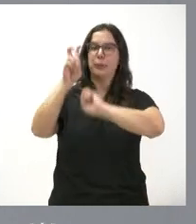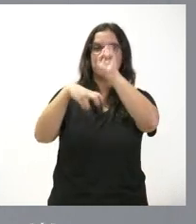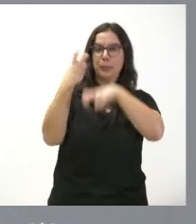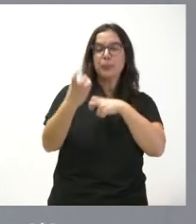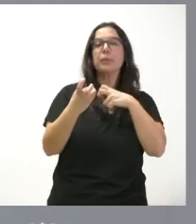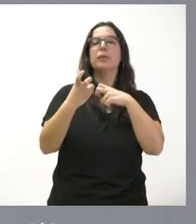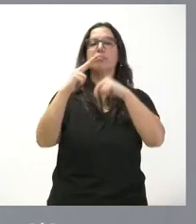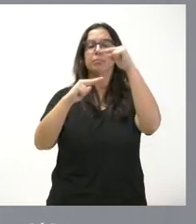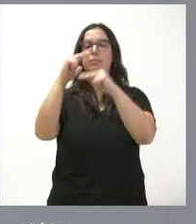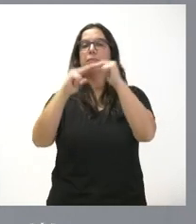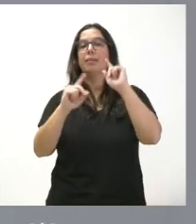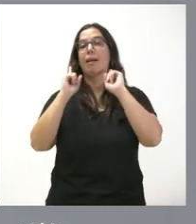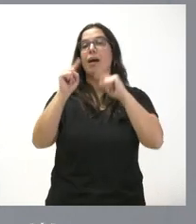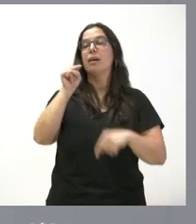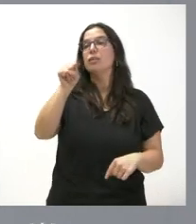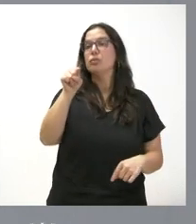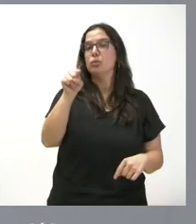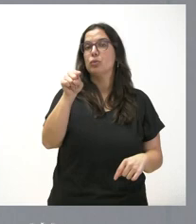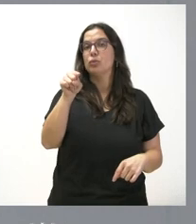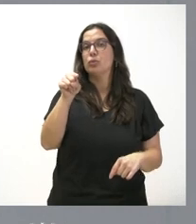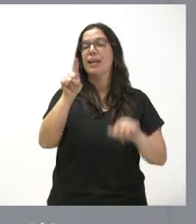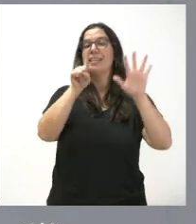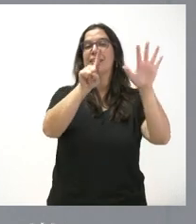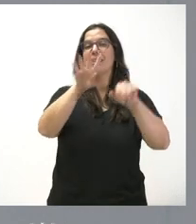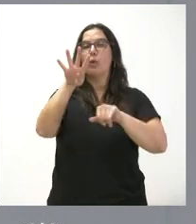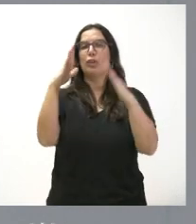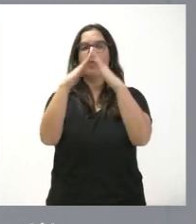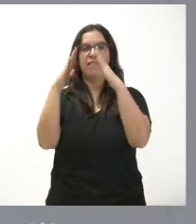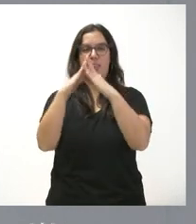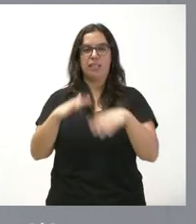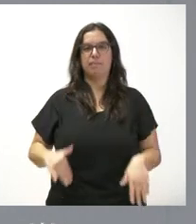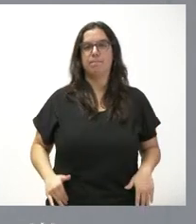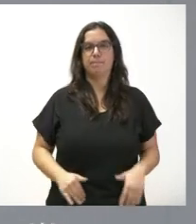en este caso, de 64 viviendas.